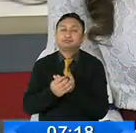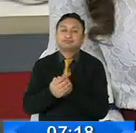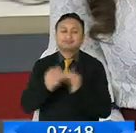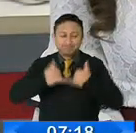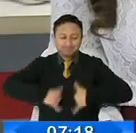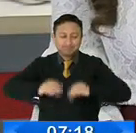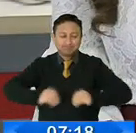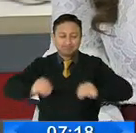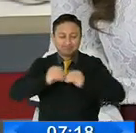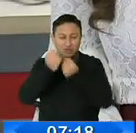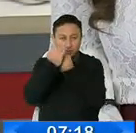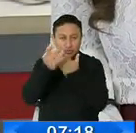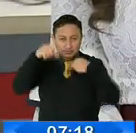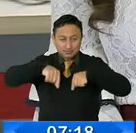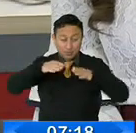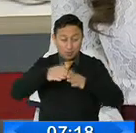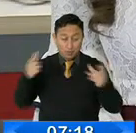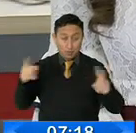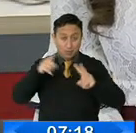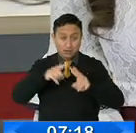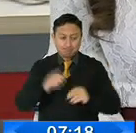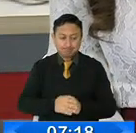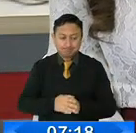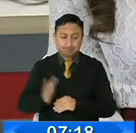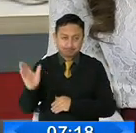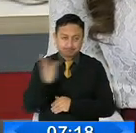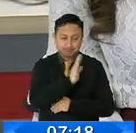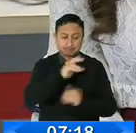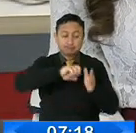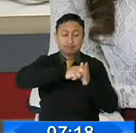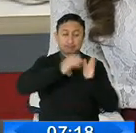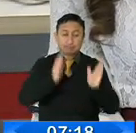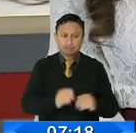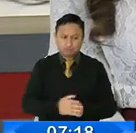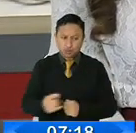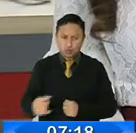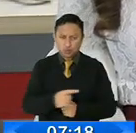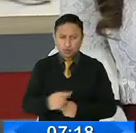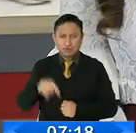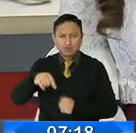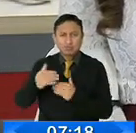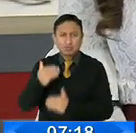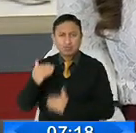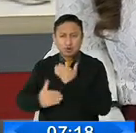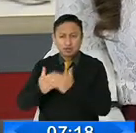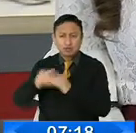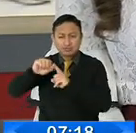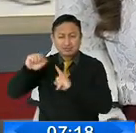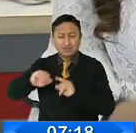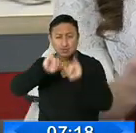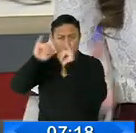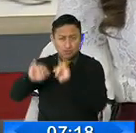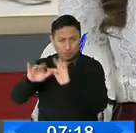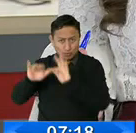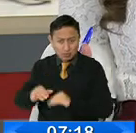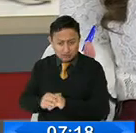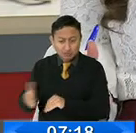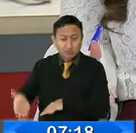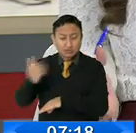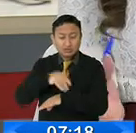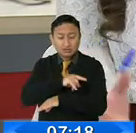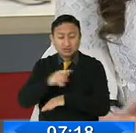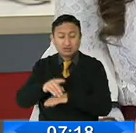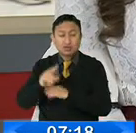Continuamos con más información aquí en el Comercio TV. La Contraloría General del Estado halló inconsistencias en los procesos y sistemas informáticos aplicados para la